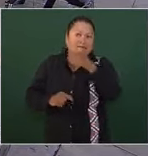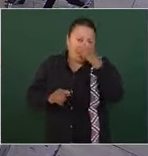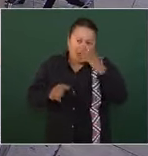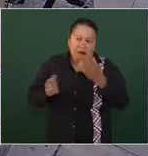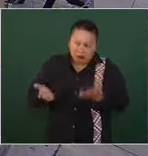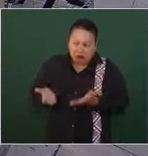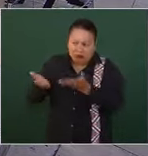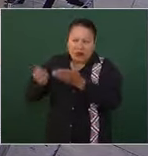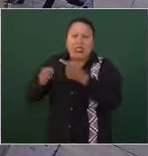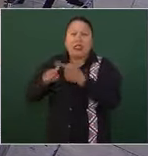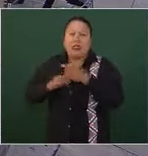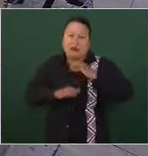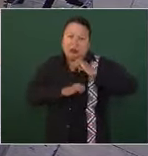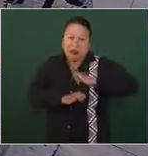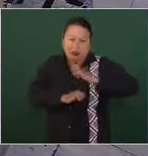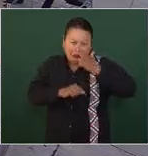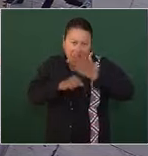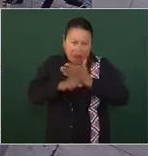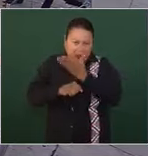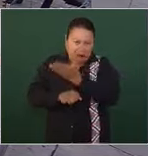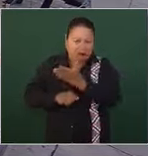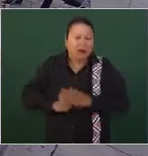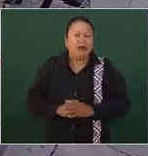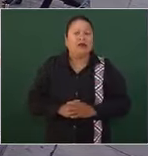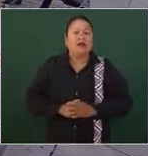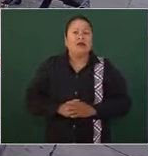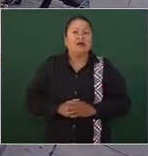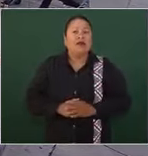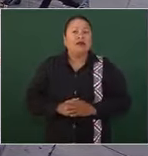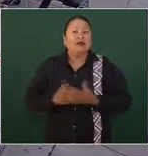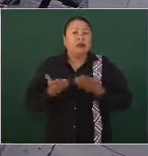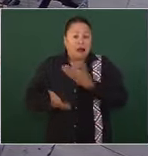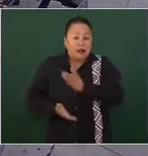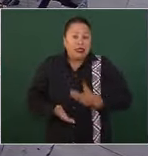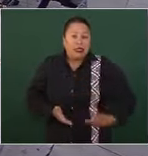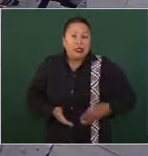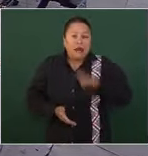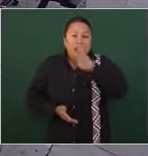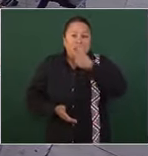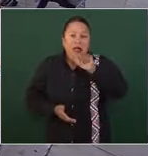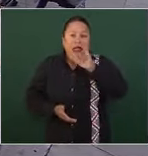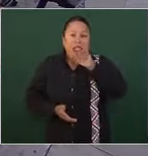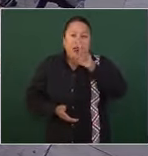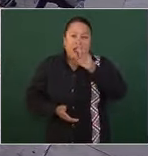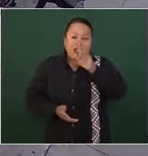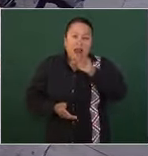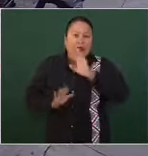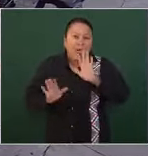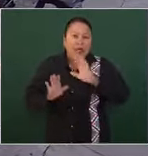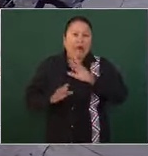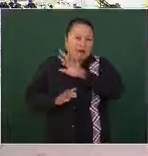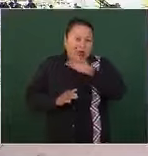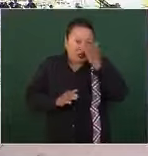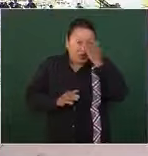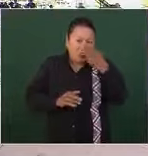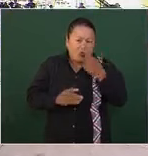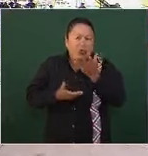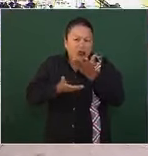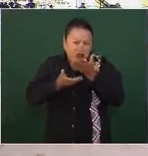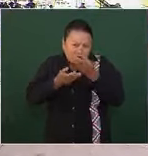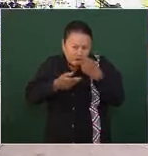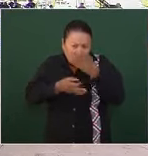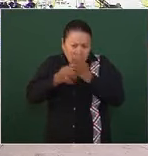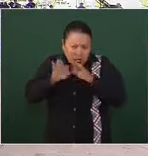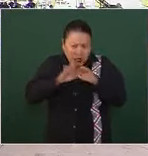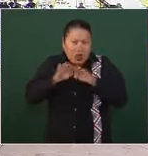a las autoridades. Gracias. El presidente Biden ya le reconoció esta labor, presidente, si hay algún comentario